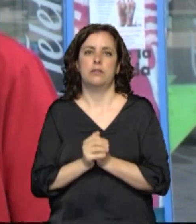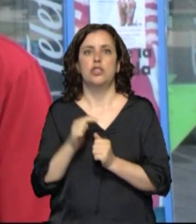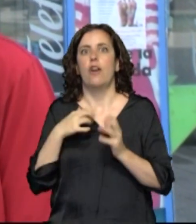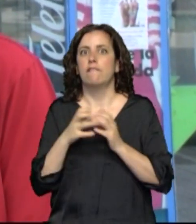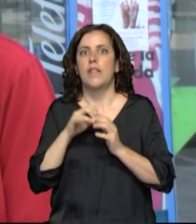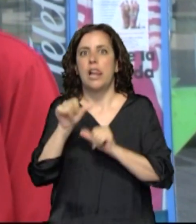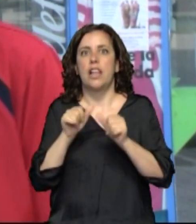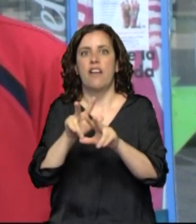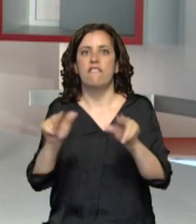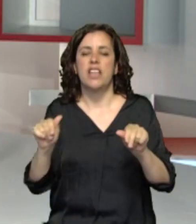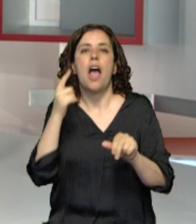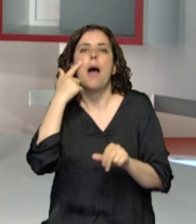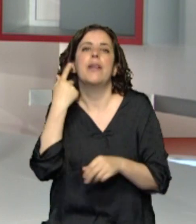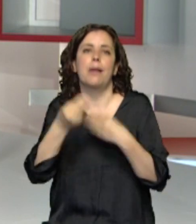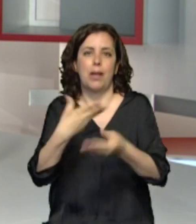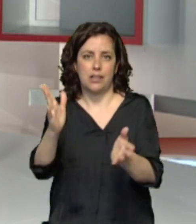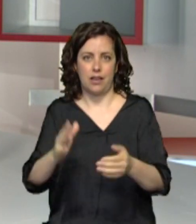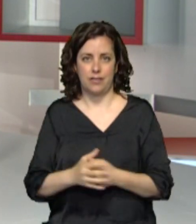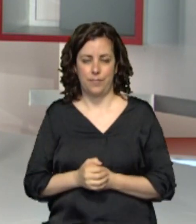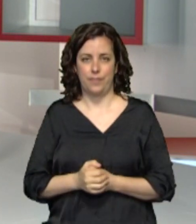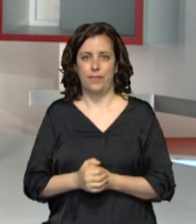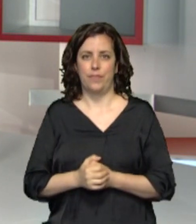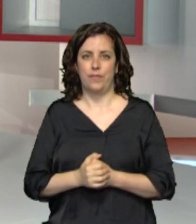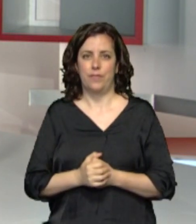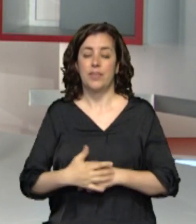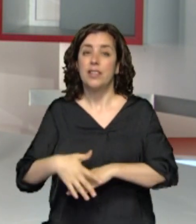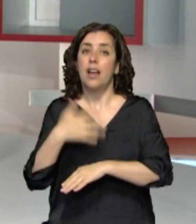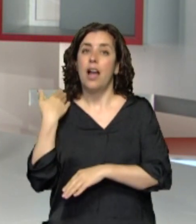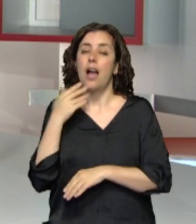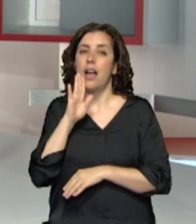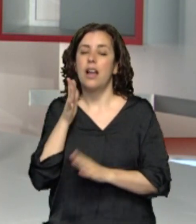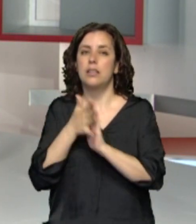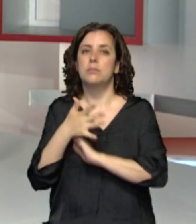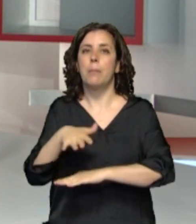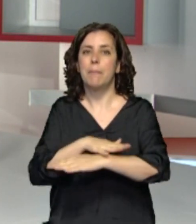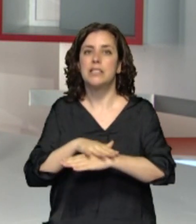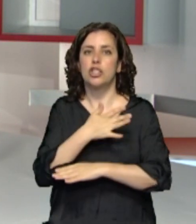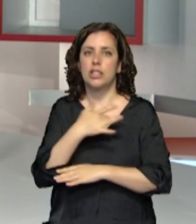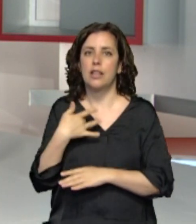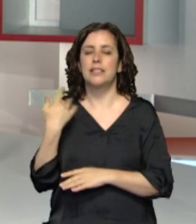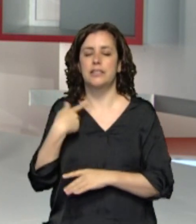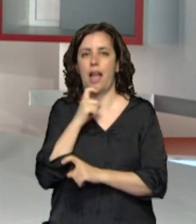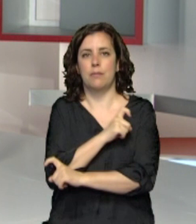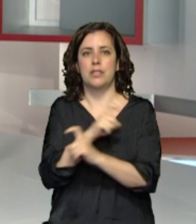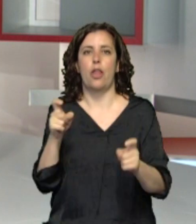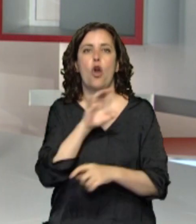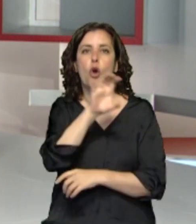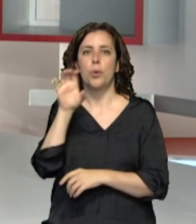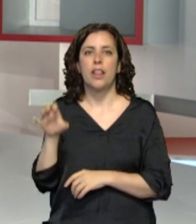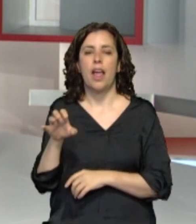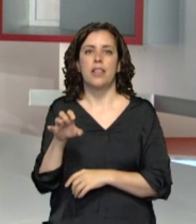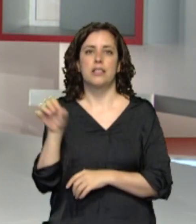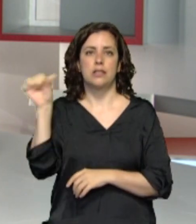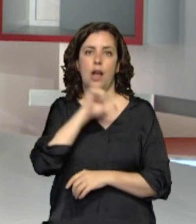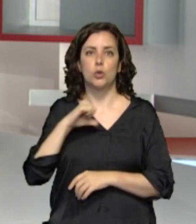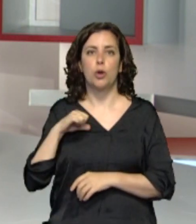ver qué pasa. Eso sí. Como decimos, el Ministerio de Sanidad acaba de informar de las comunidades que pasan a la